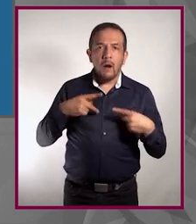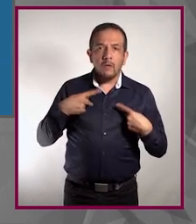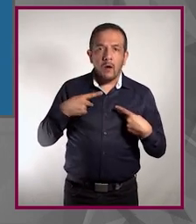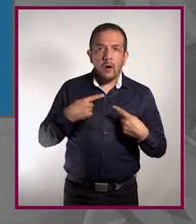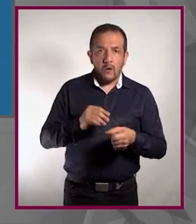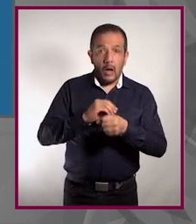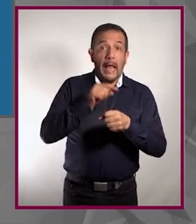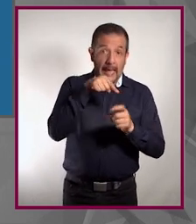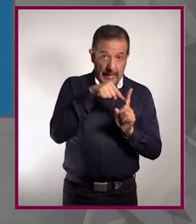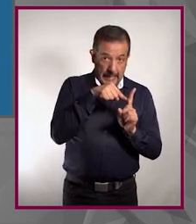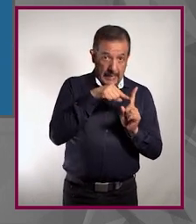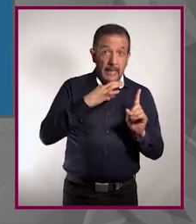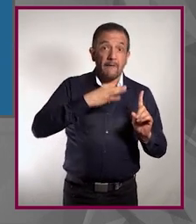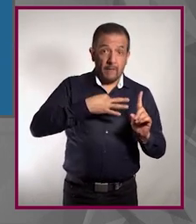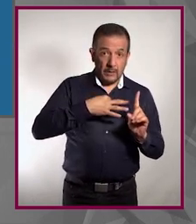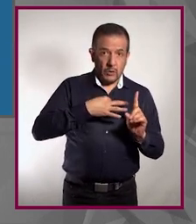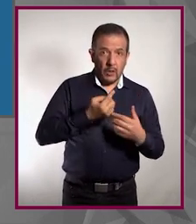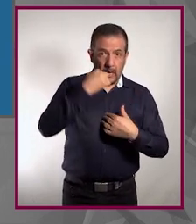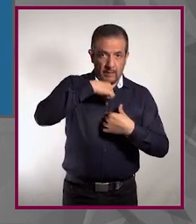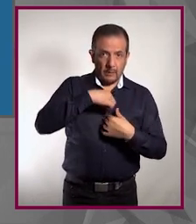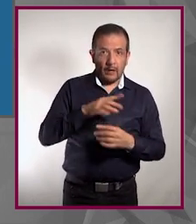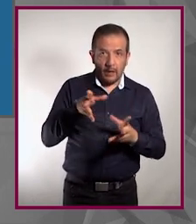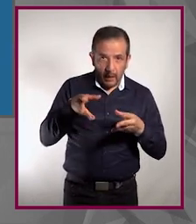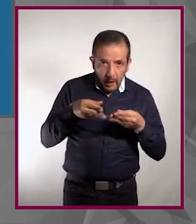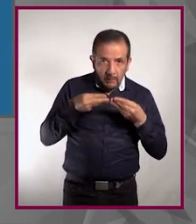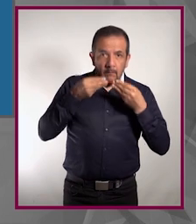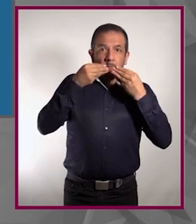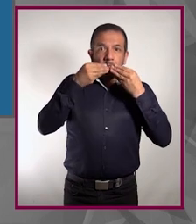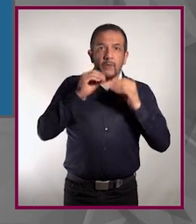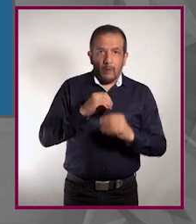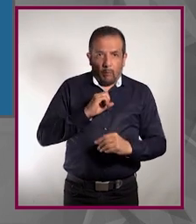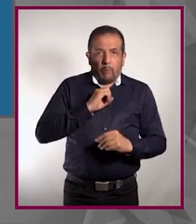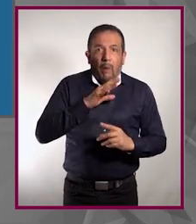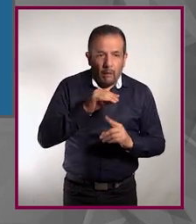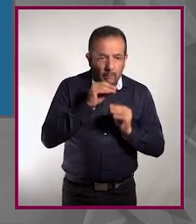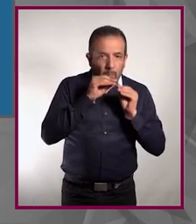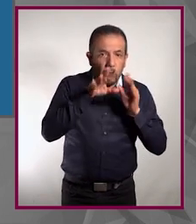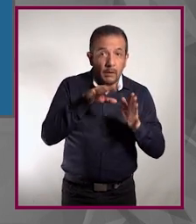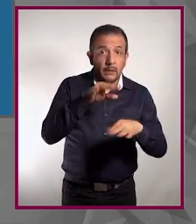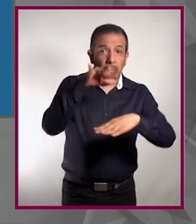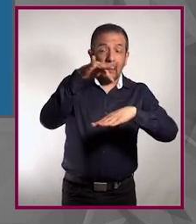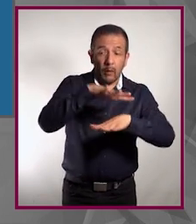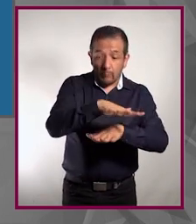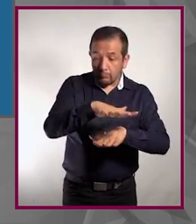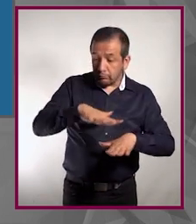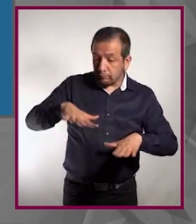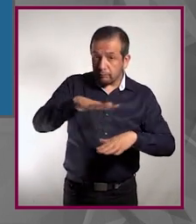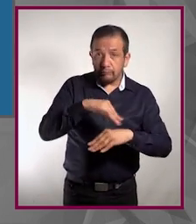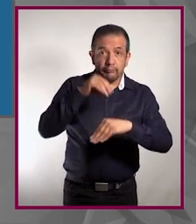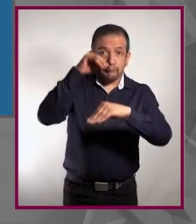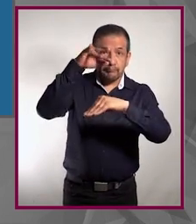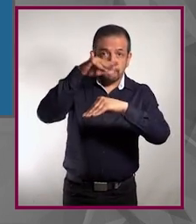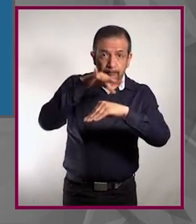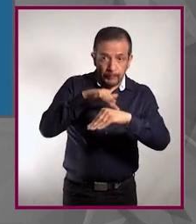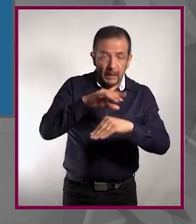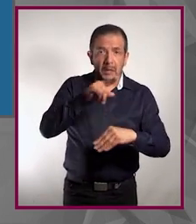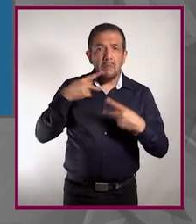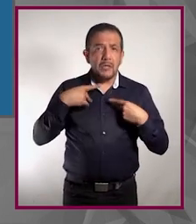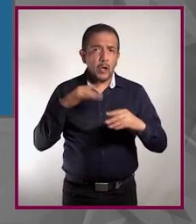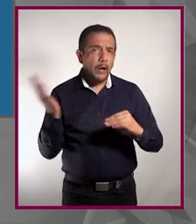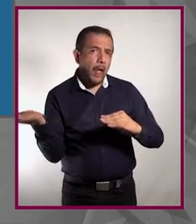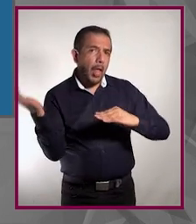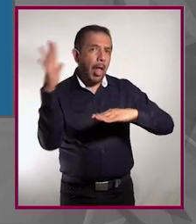una persona con COVID-19 tose o exhala. Estas gotículas pueden caer sobre objetos y superficies, de modo que otras